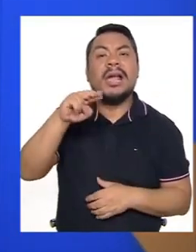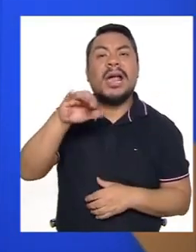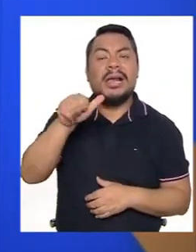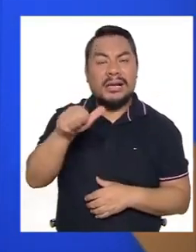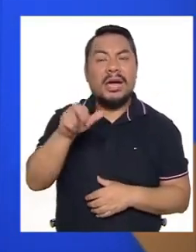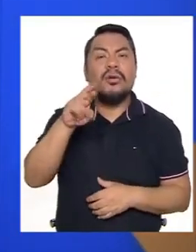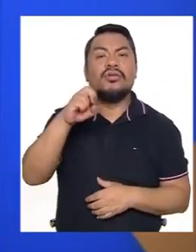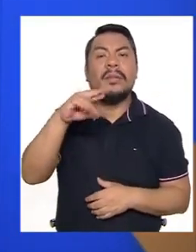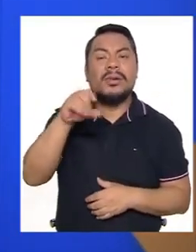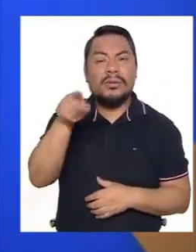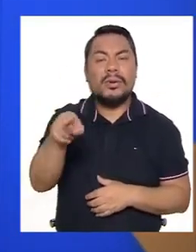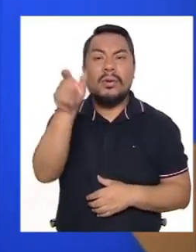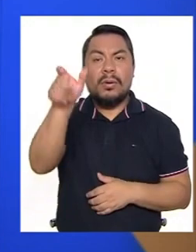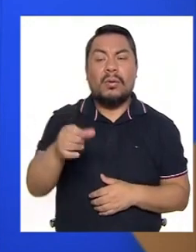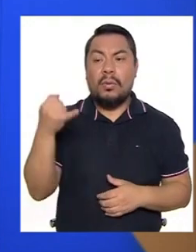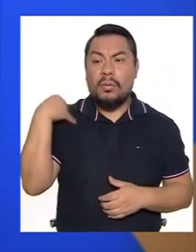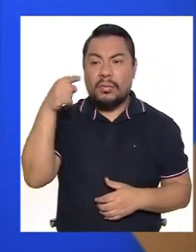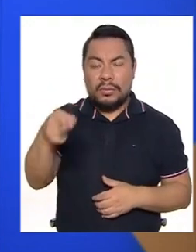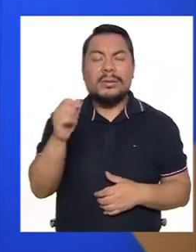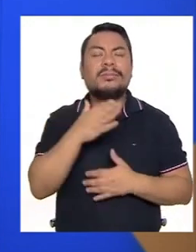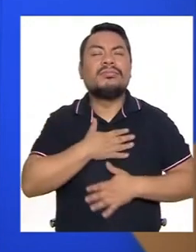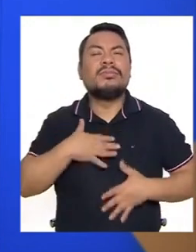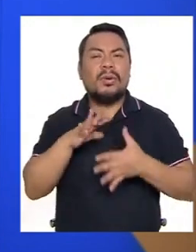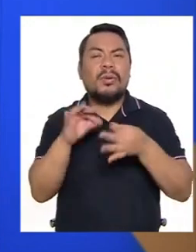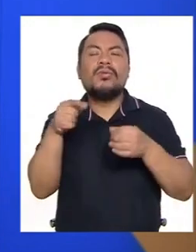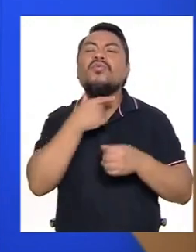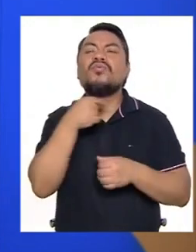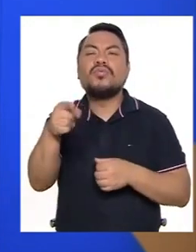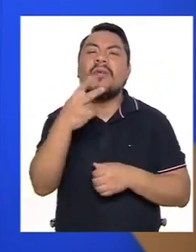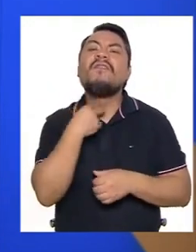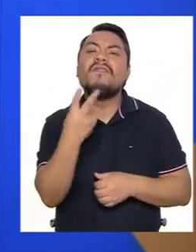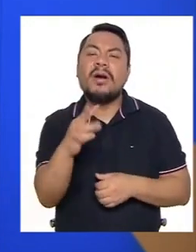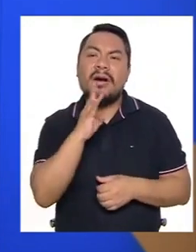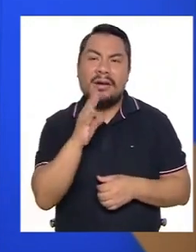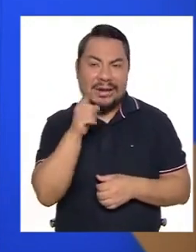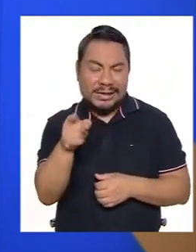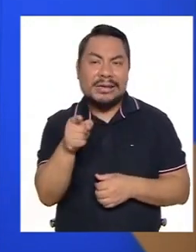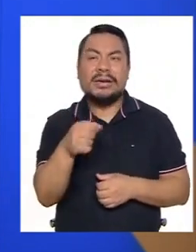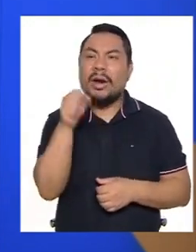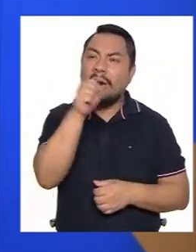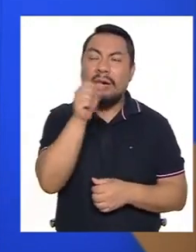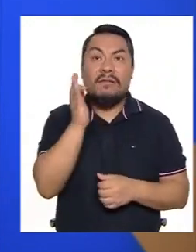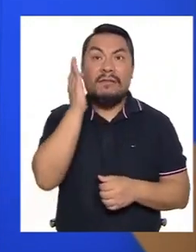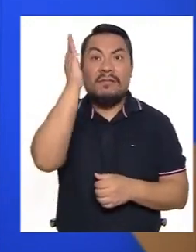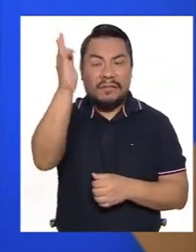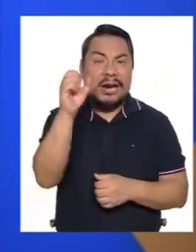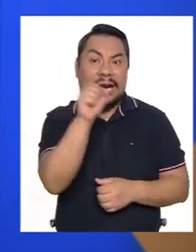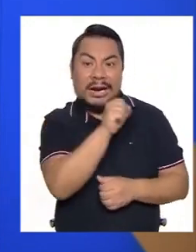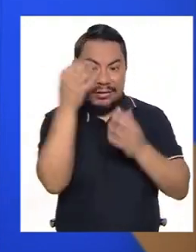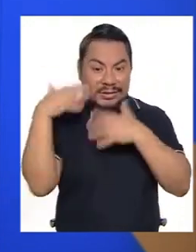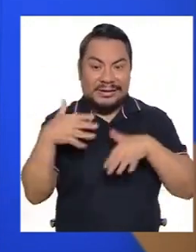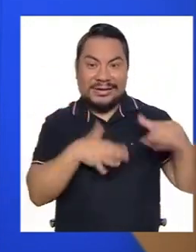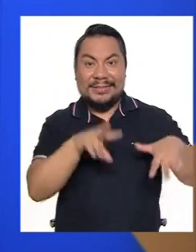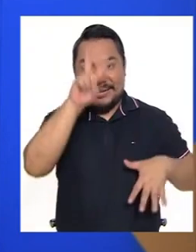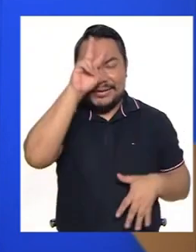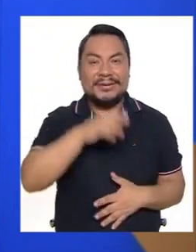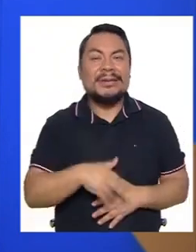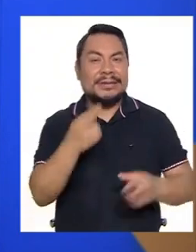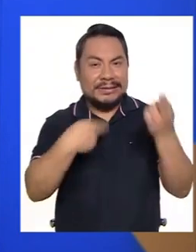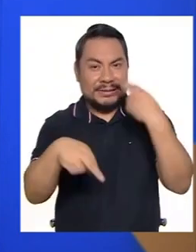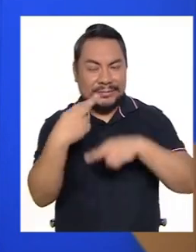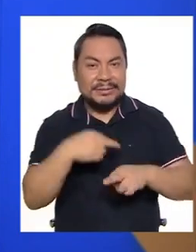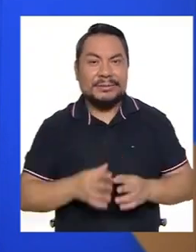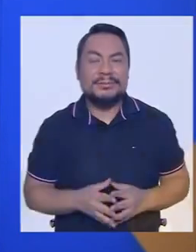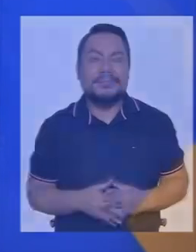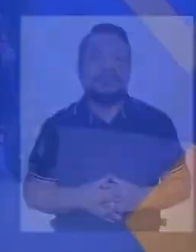Romaldo, una joven que encanta con su voz y se propone ser la futura Shakira peruana. Ya